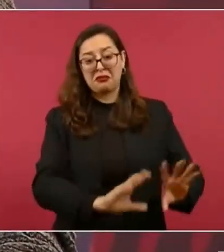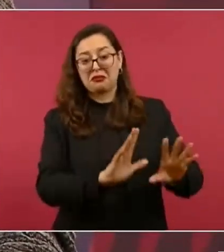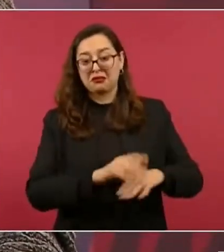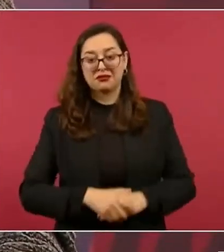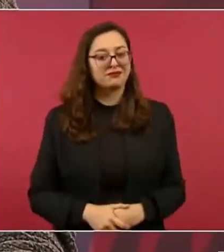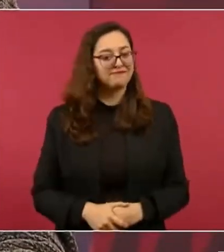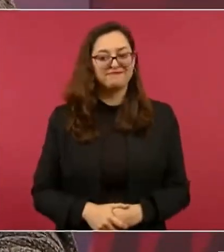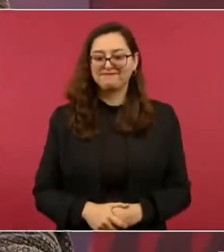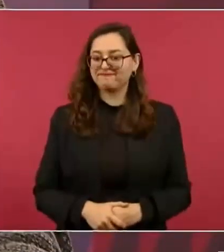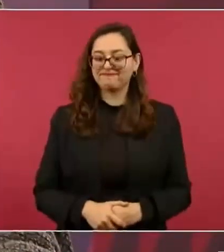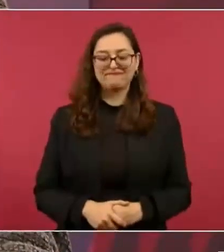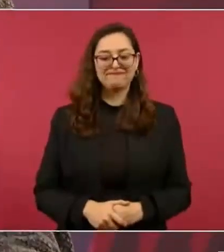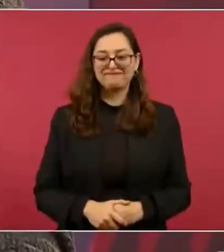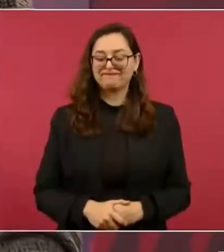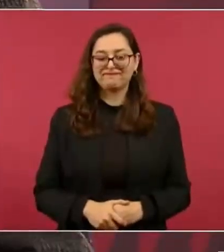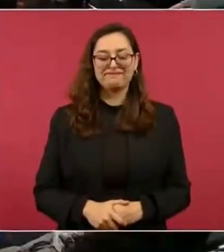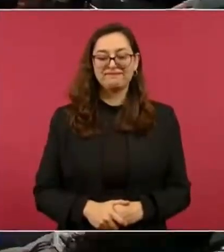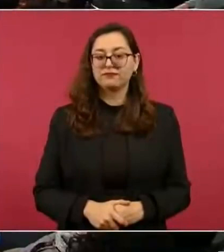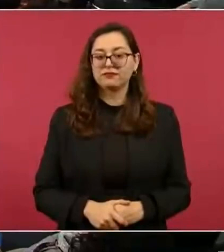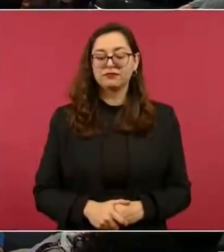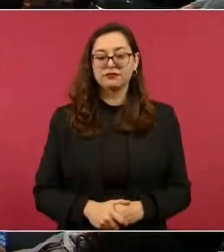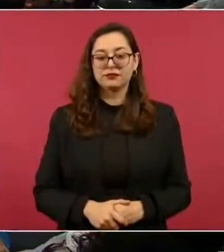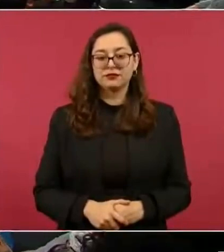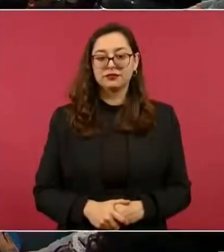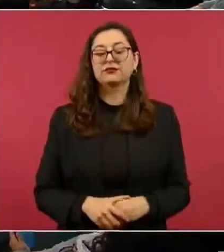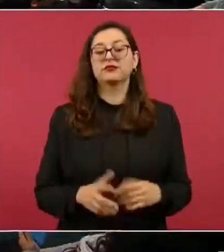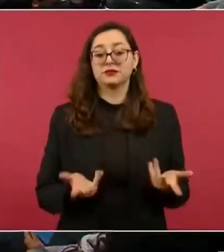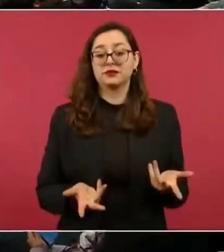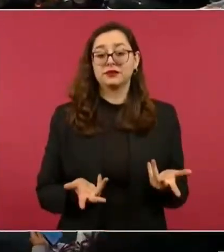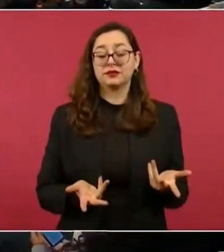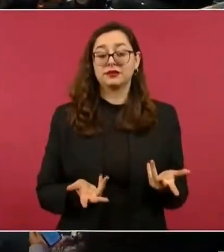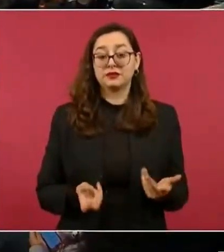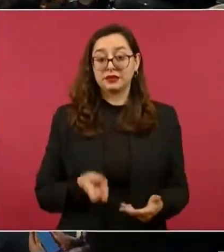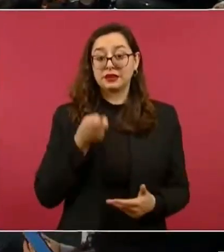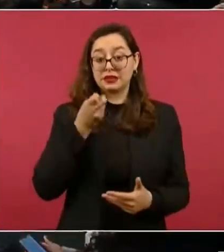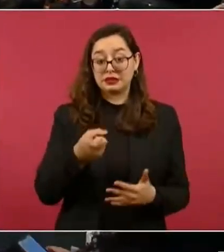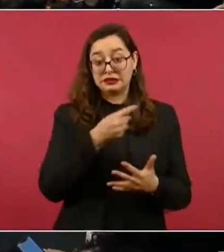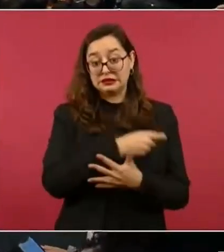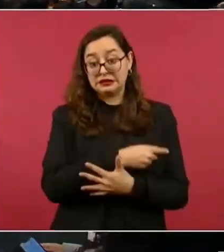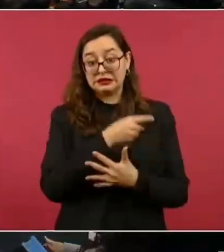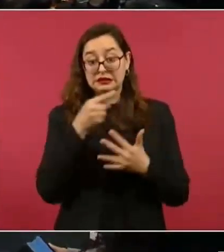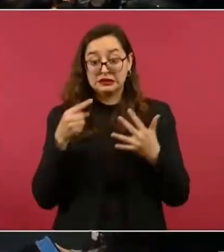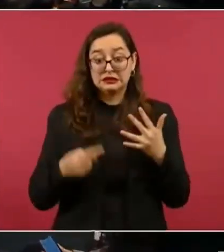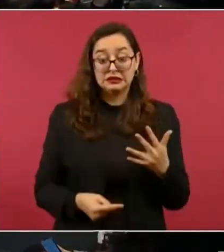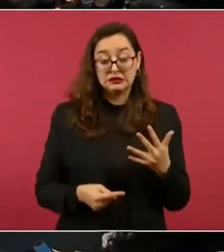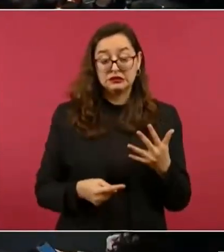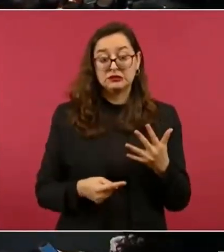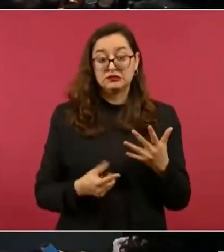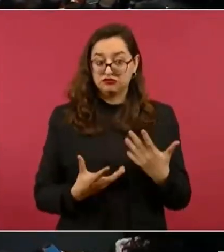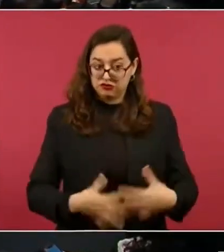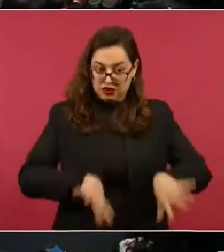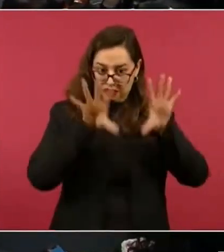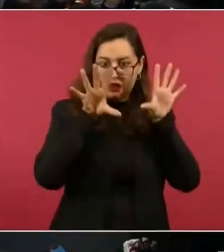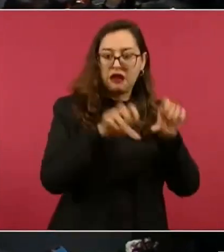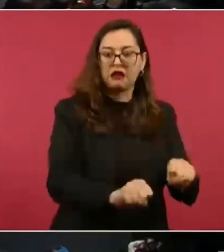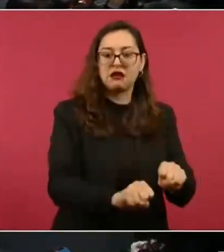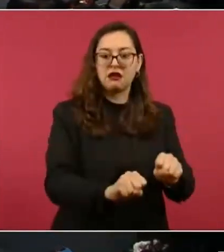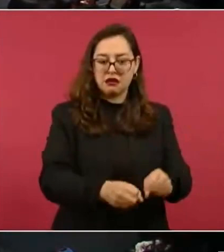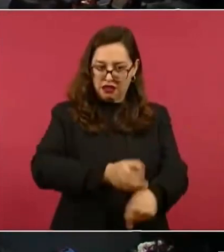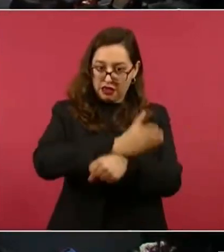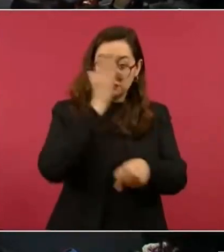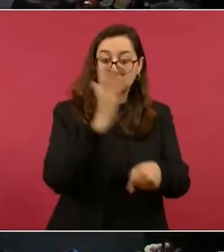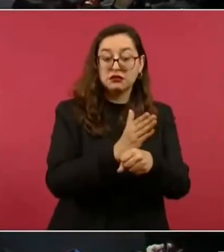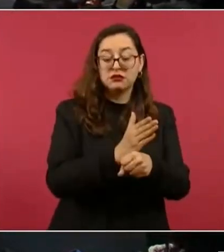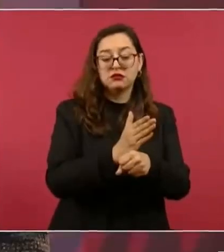Y todo esto también procurando no violar derechos